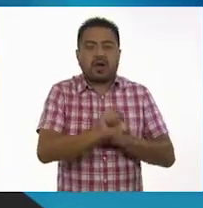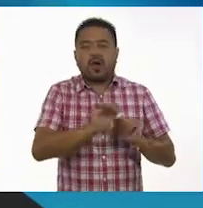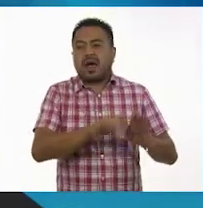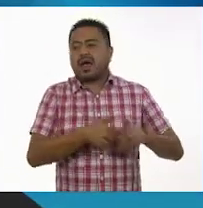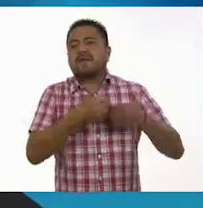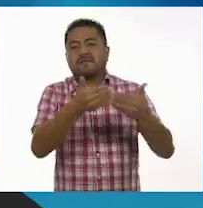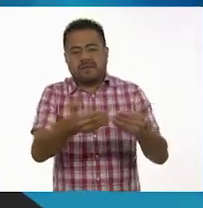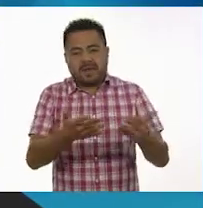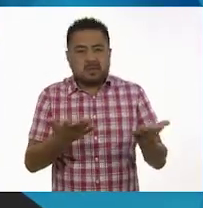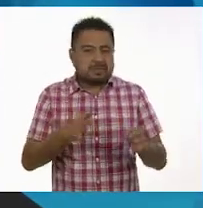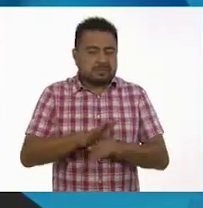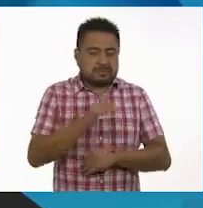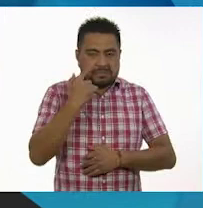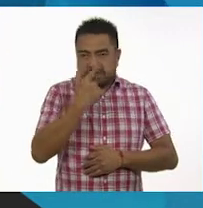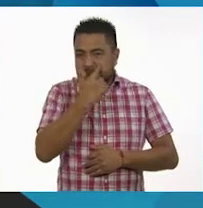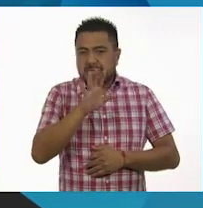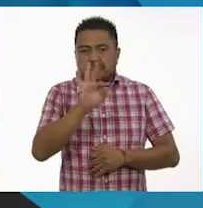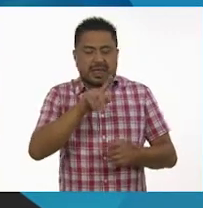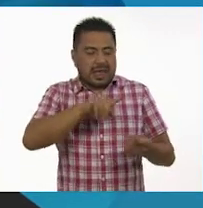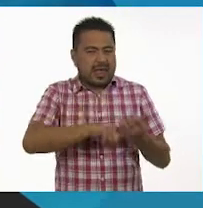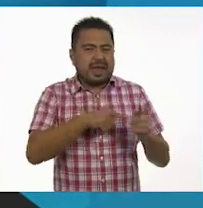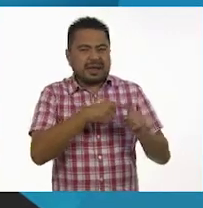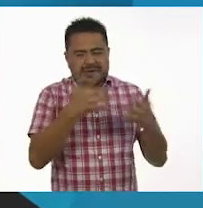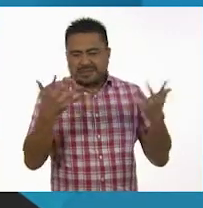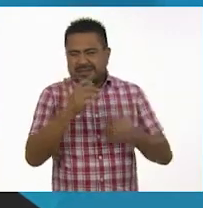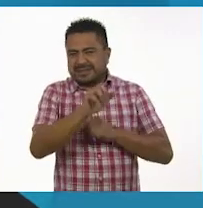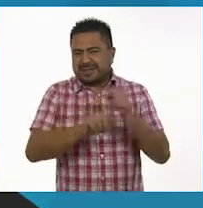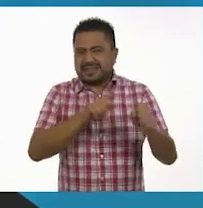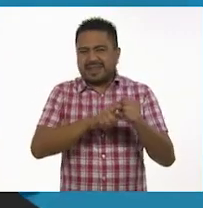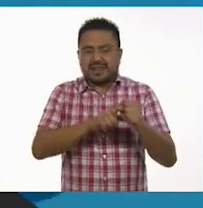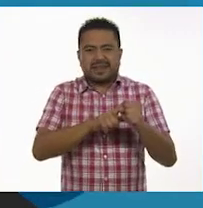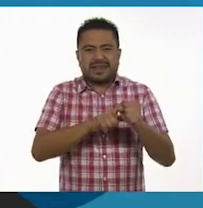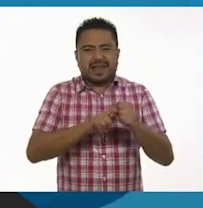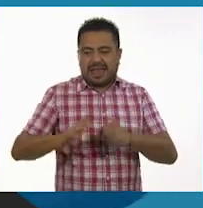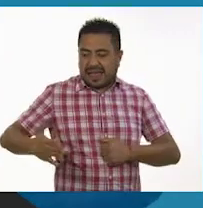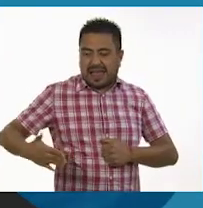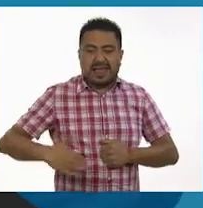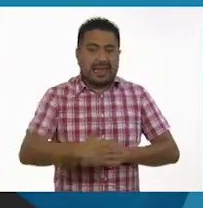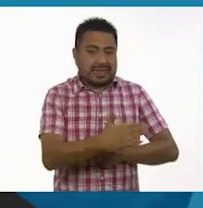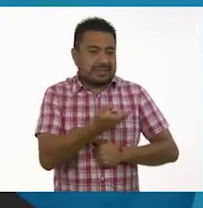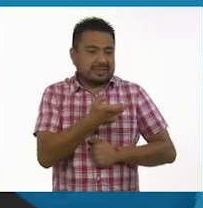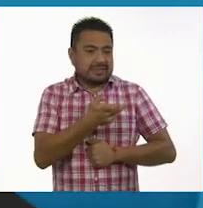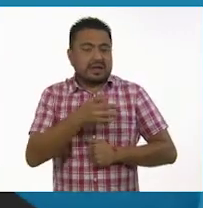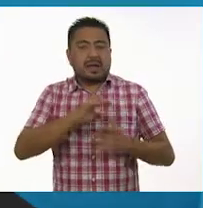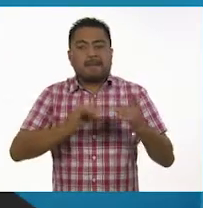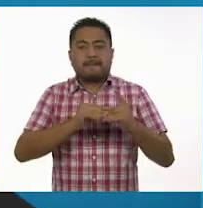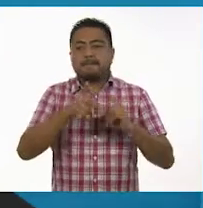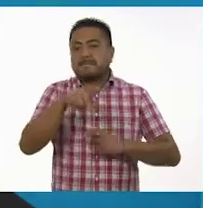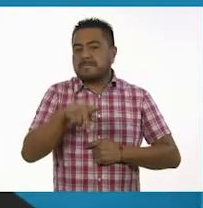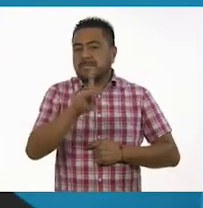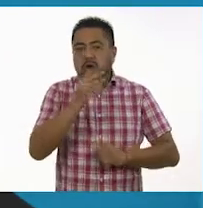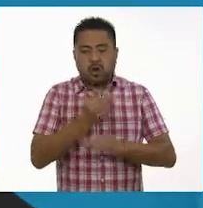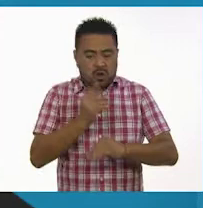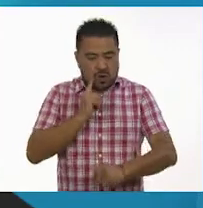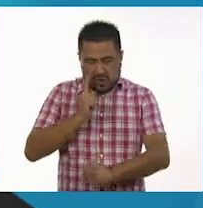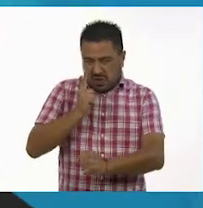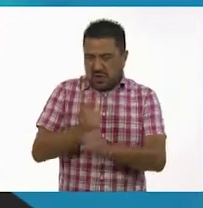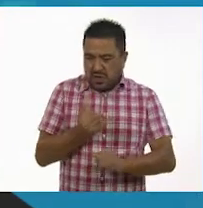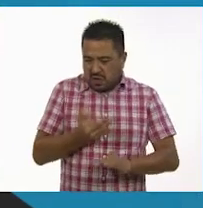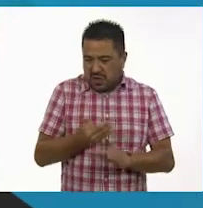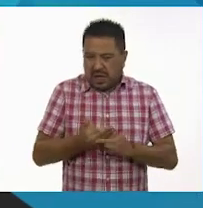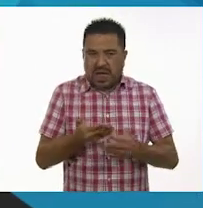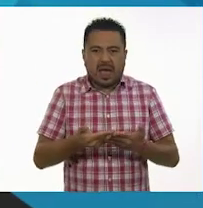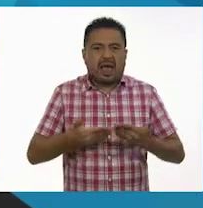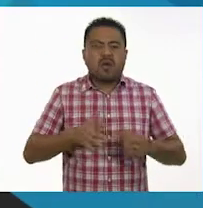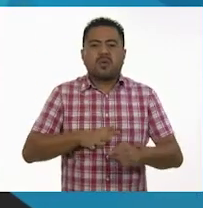externa. La externa la realizan muchos animales acuáticos, pero la que veremos en este momento